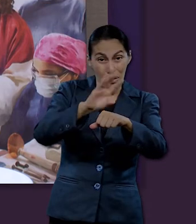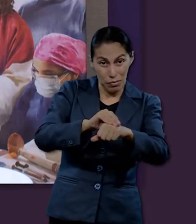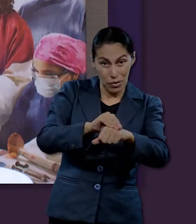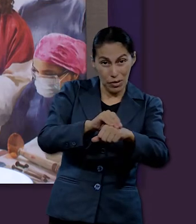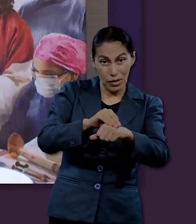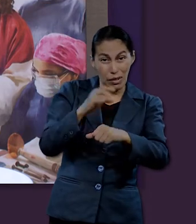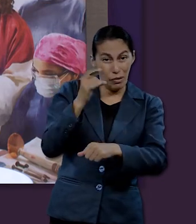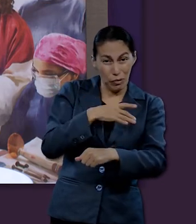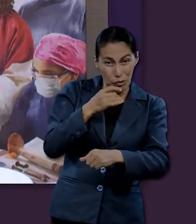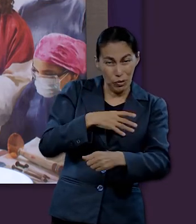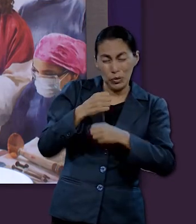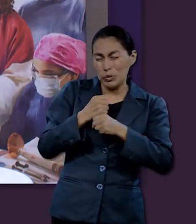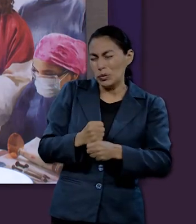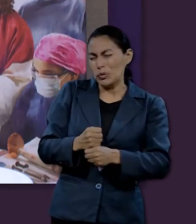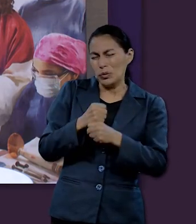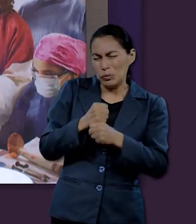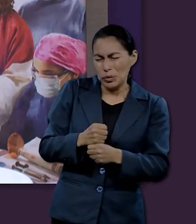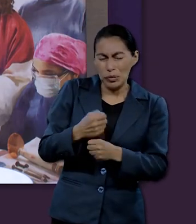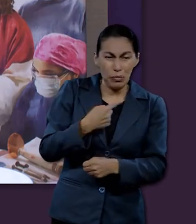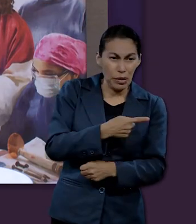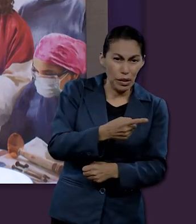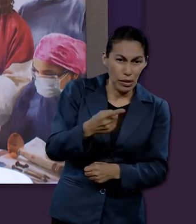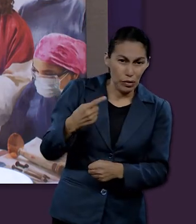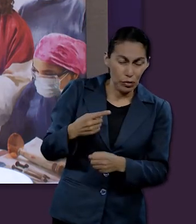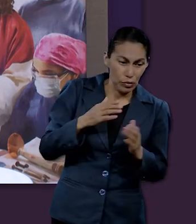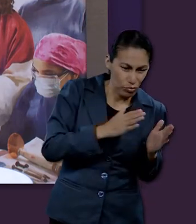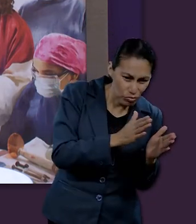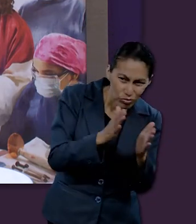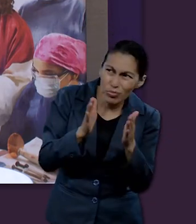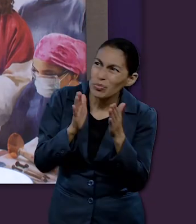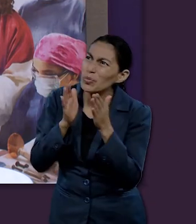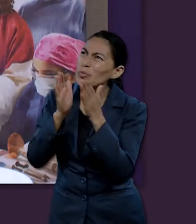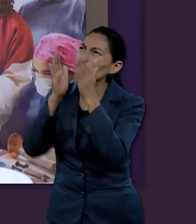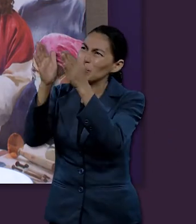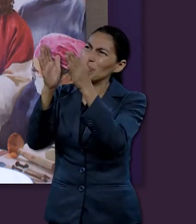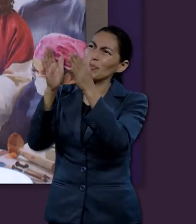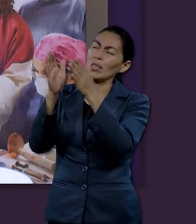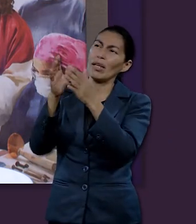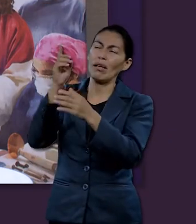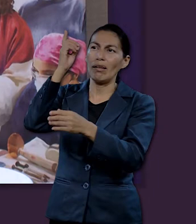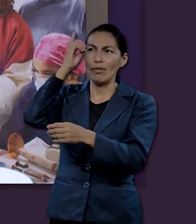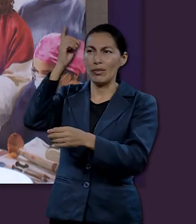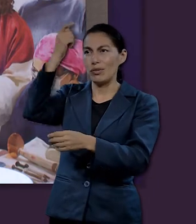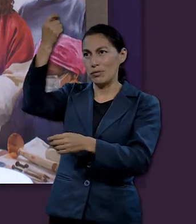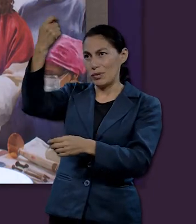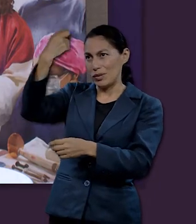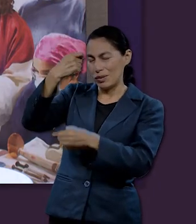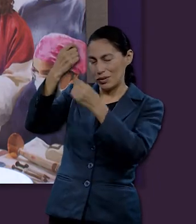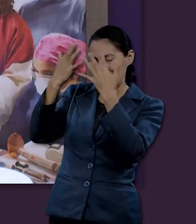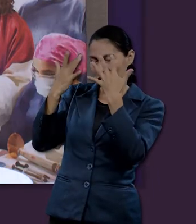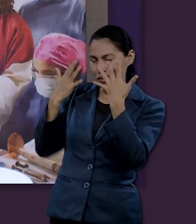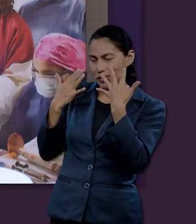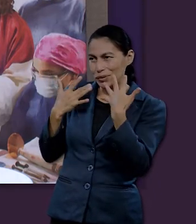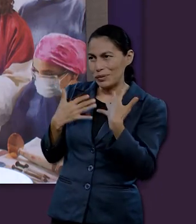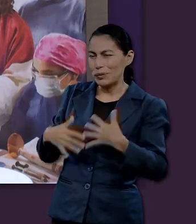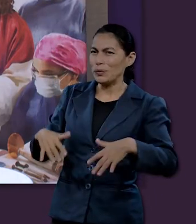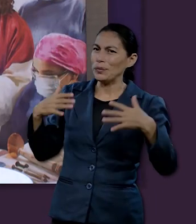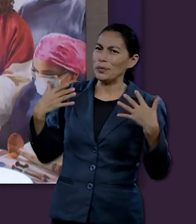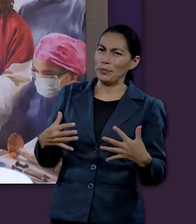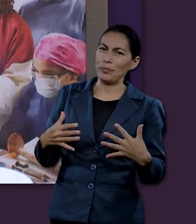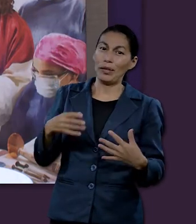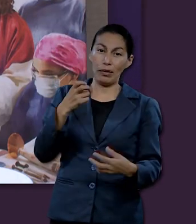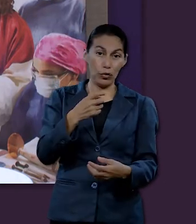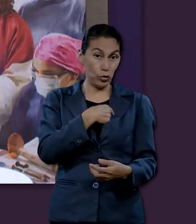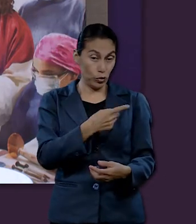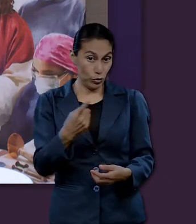y poder acceder a las bendiciones que Él tiene para Él. Entonces no tenemos a un Dios tirano, no tenemos a alguien que nos